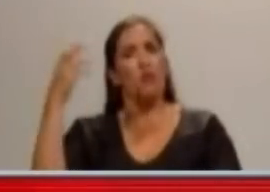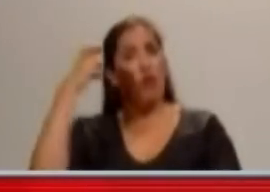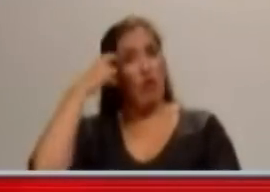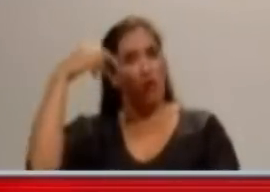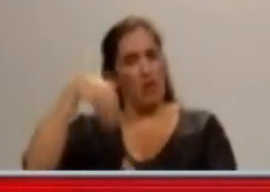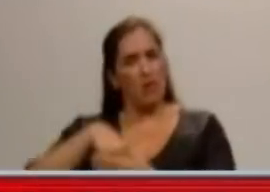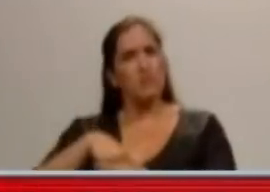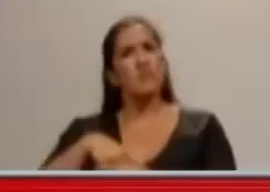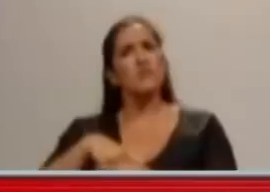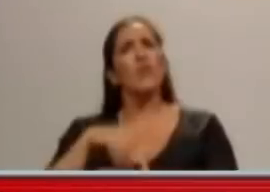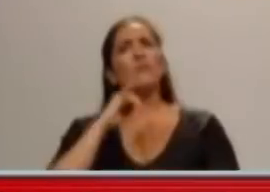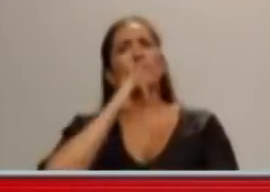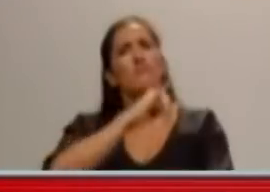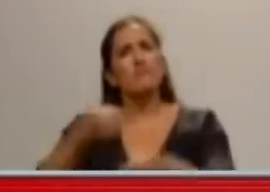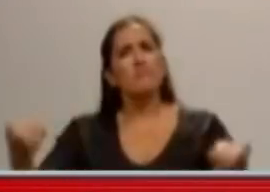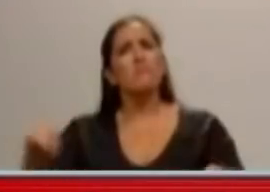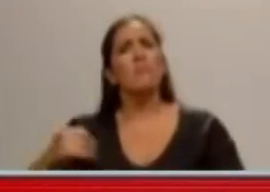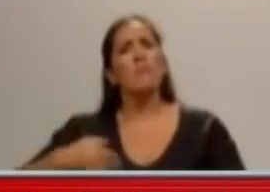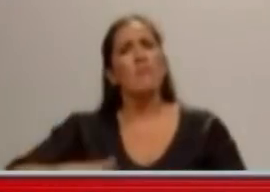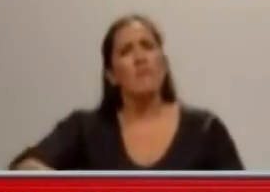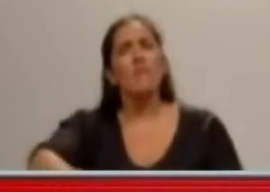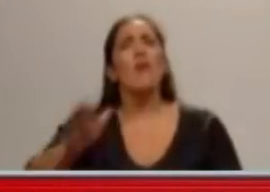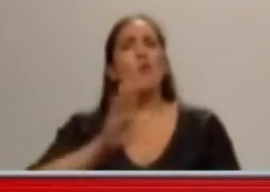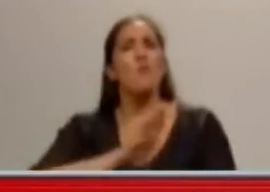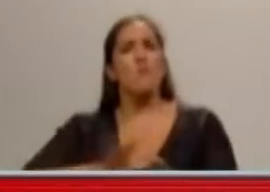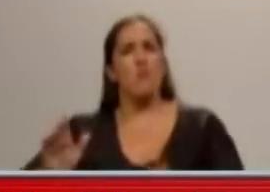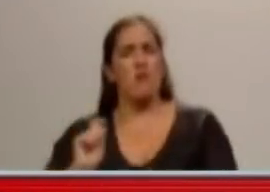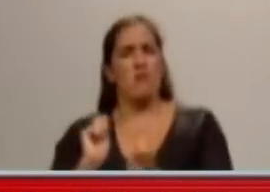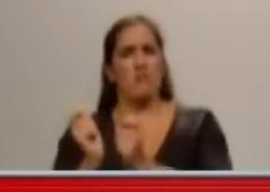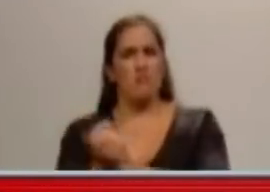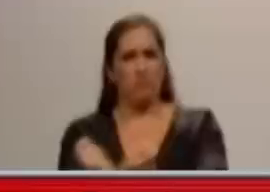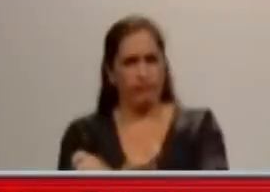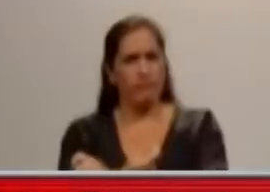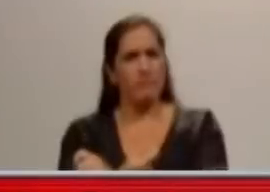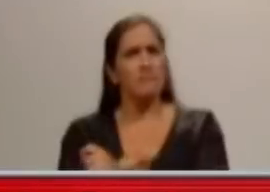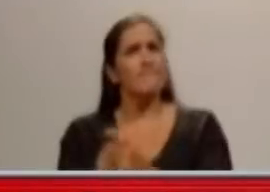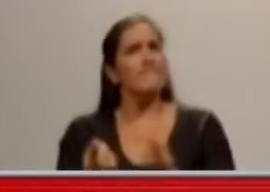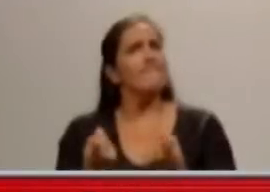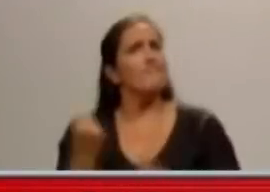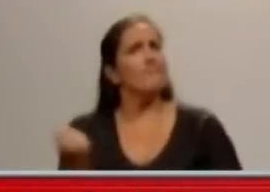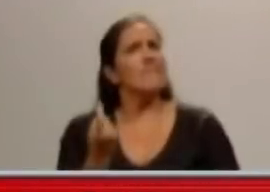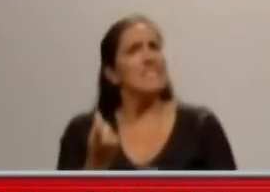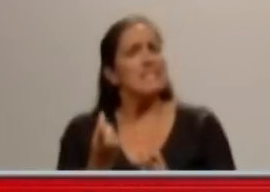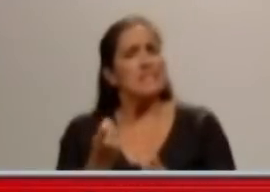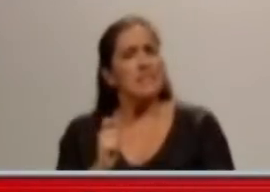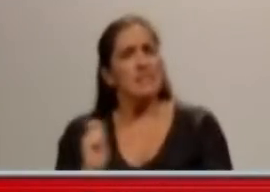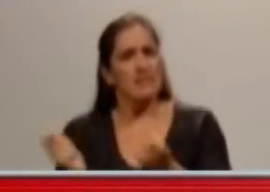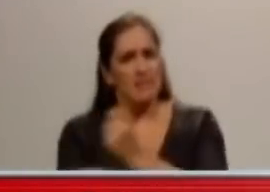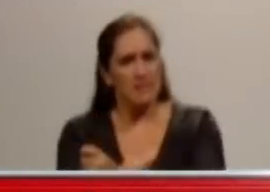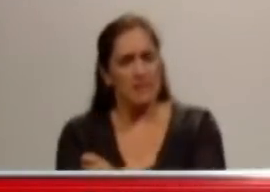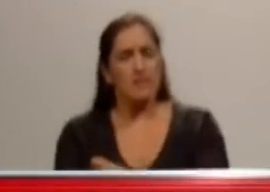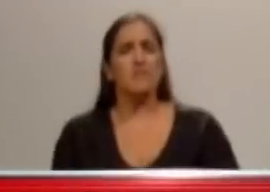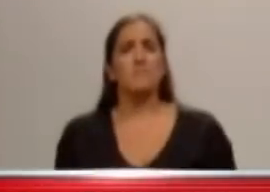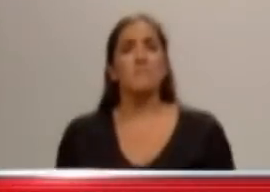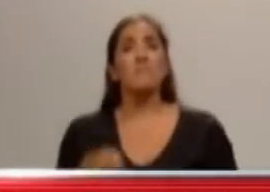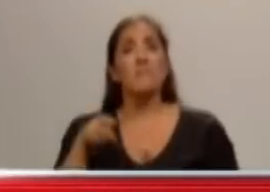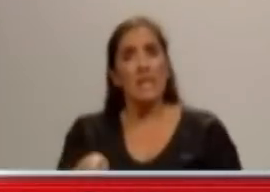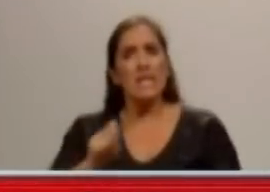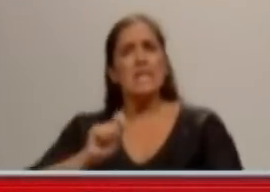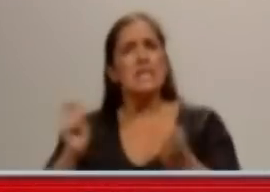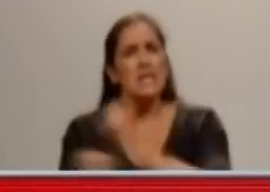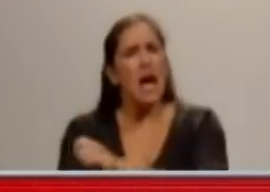Primero, el poco sentimiento de, yo diría, de condolencia y de dolor por la muerte de Nisman, ¿no?